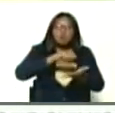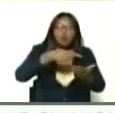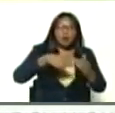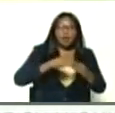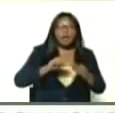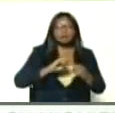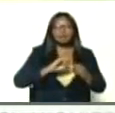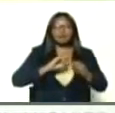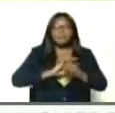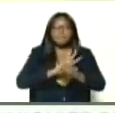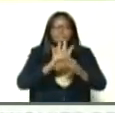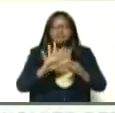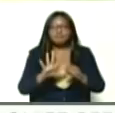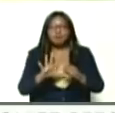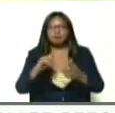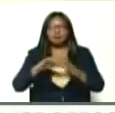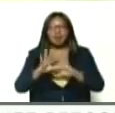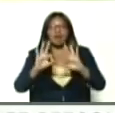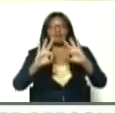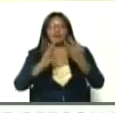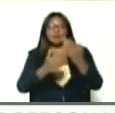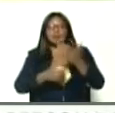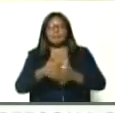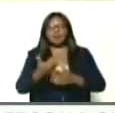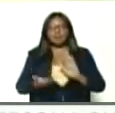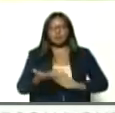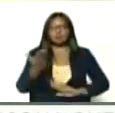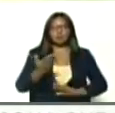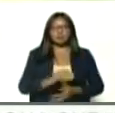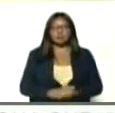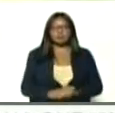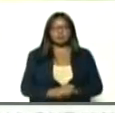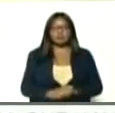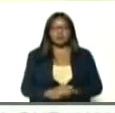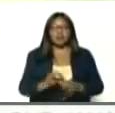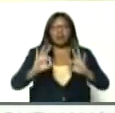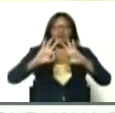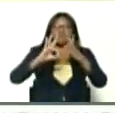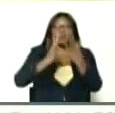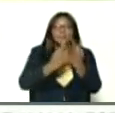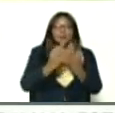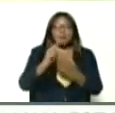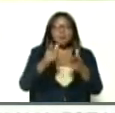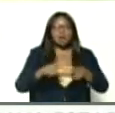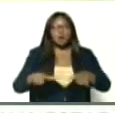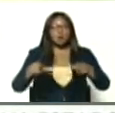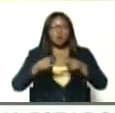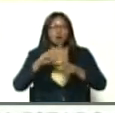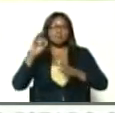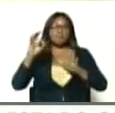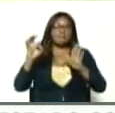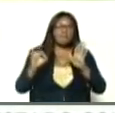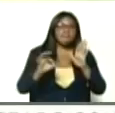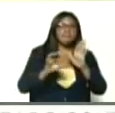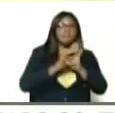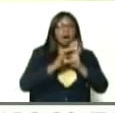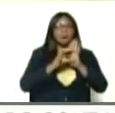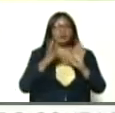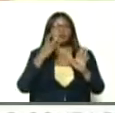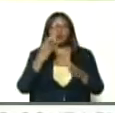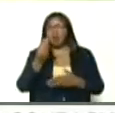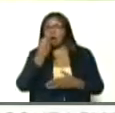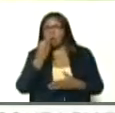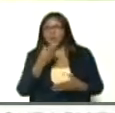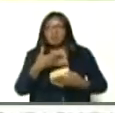el más importante, es la familia, la familia, el principal, núcleo de contagio, en el momento, de las comidas,